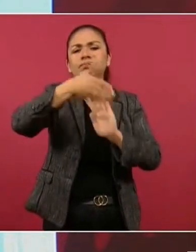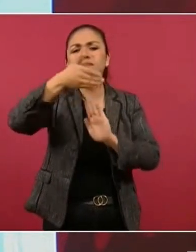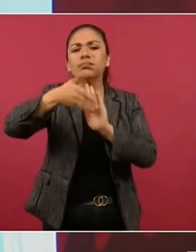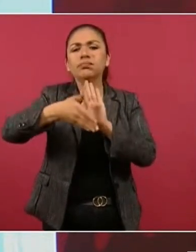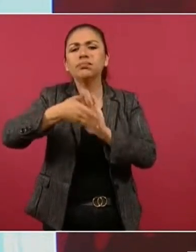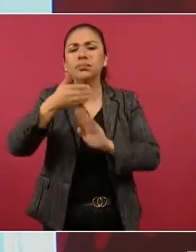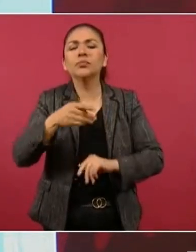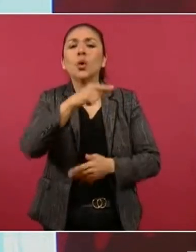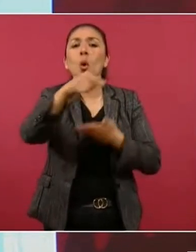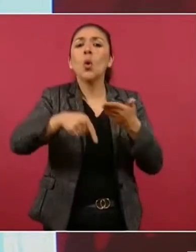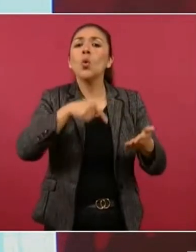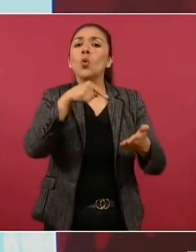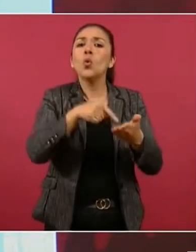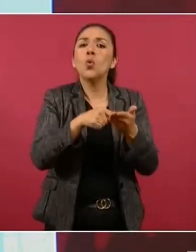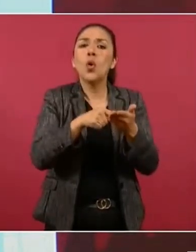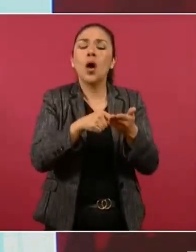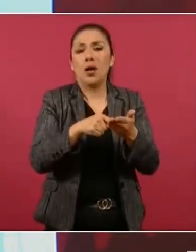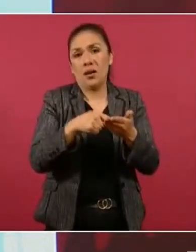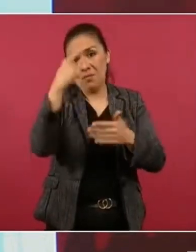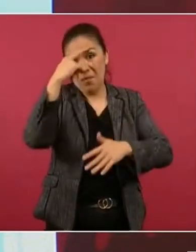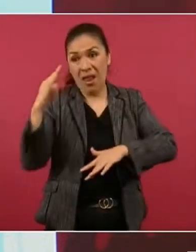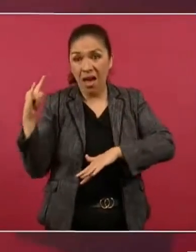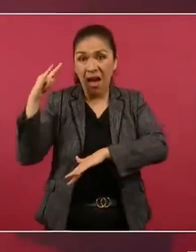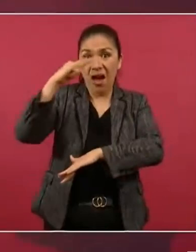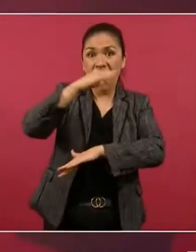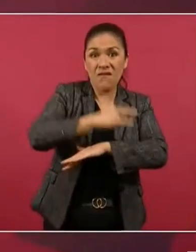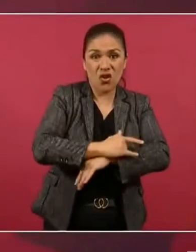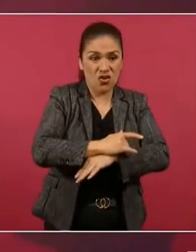el hangar para el avión.